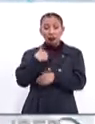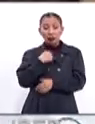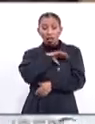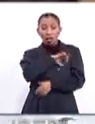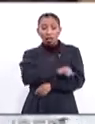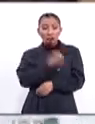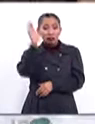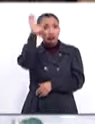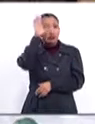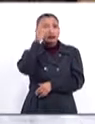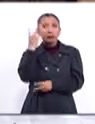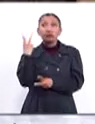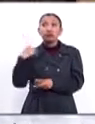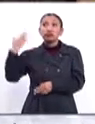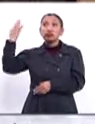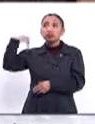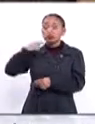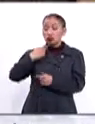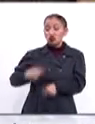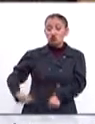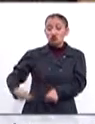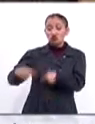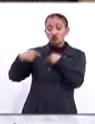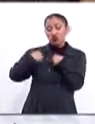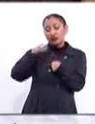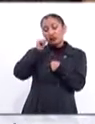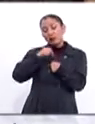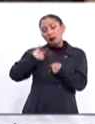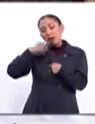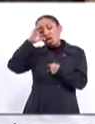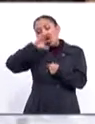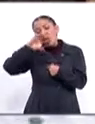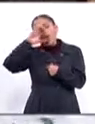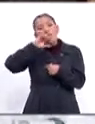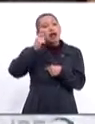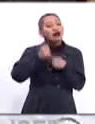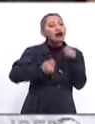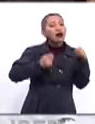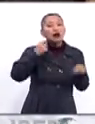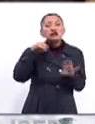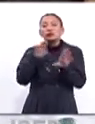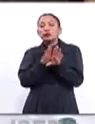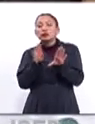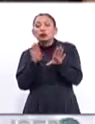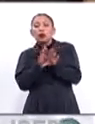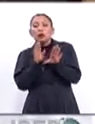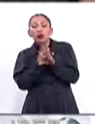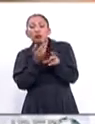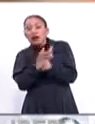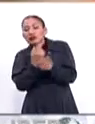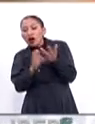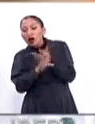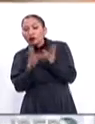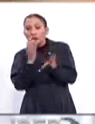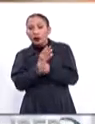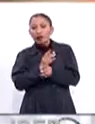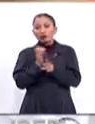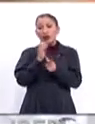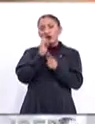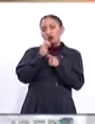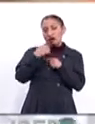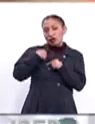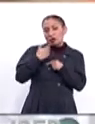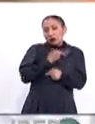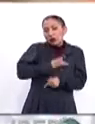pasión por la ciencia creo que viene desde que era muy pequeña, porque siempre fui muy curiosa sobre cómo ocurrían las cosas. Entonces,